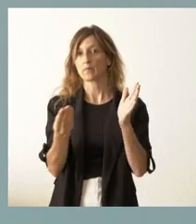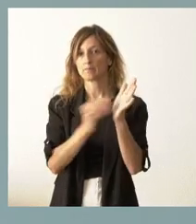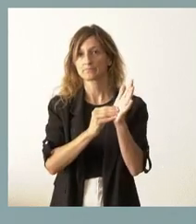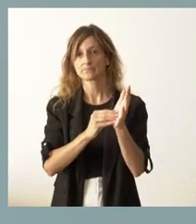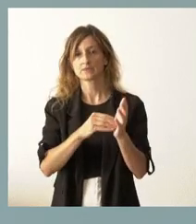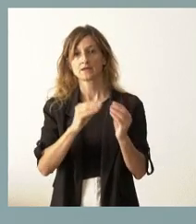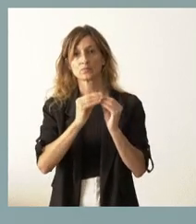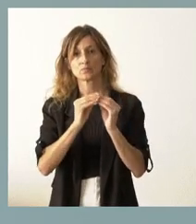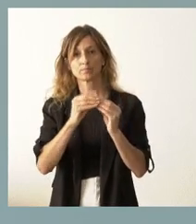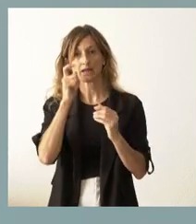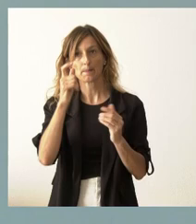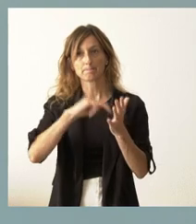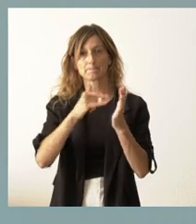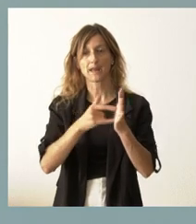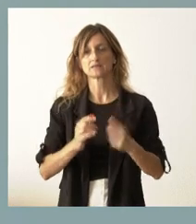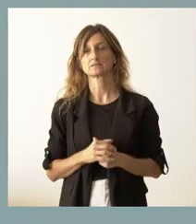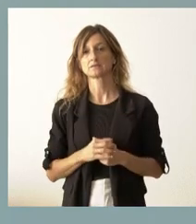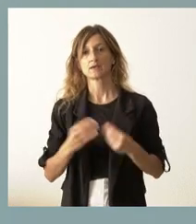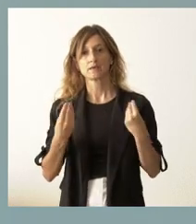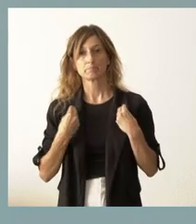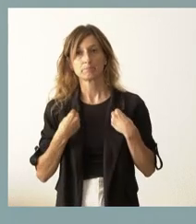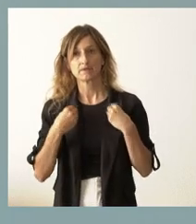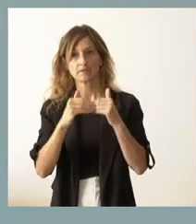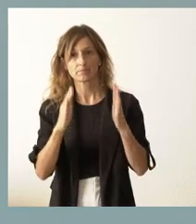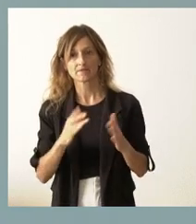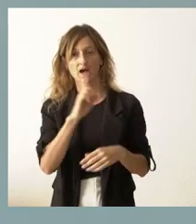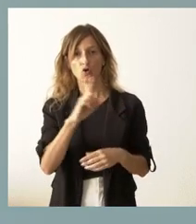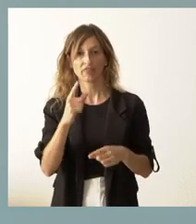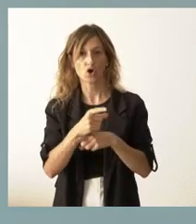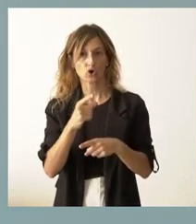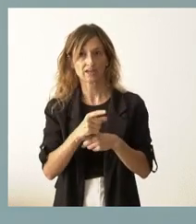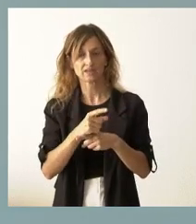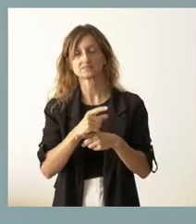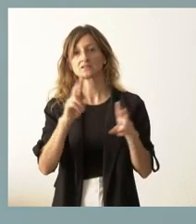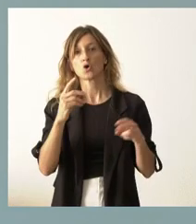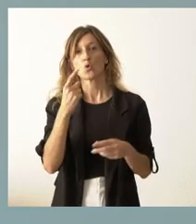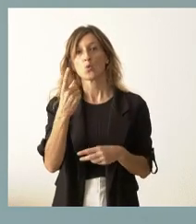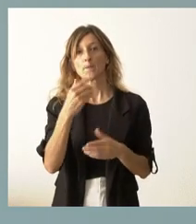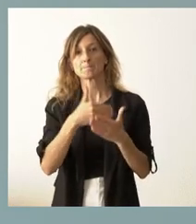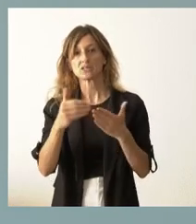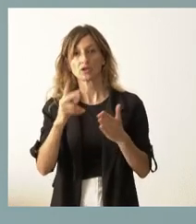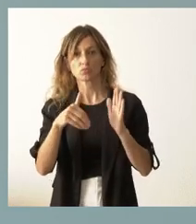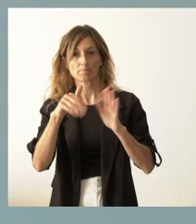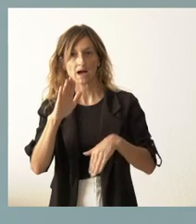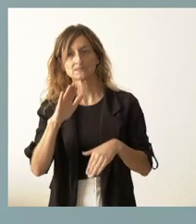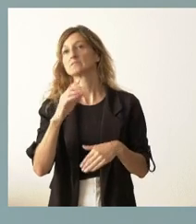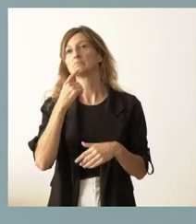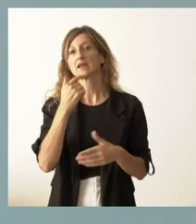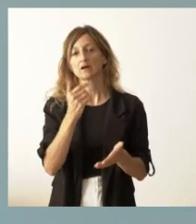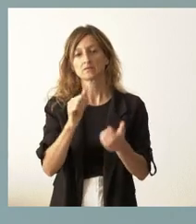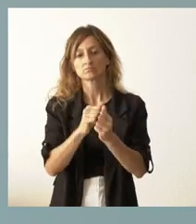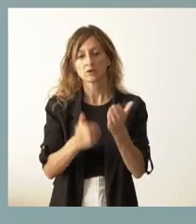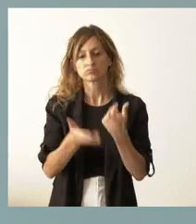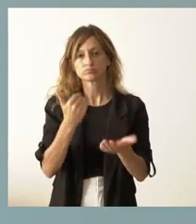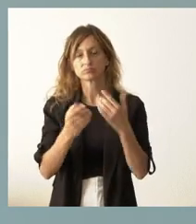en el desarrollo de ese plan. En materia de vivienda hemos dictado ya 11 órdenes por más de un millón de euros para el desescombro y